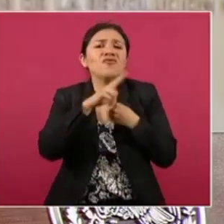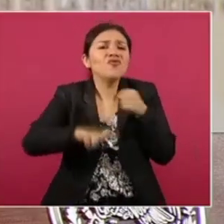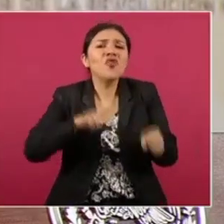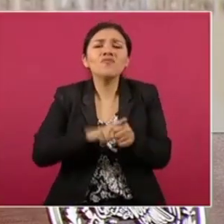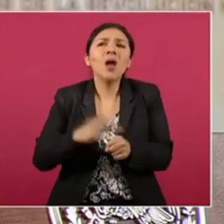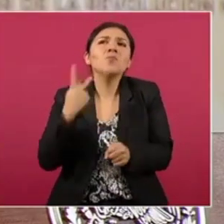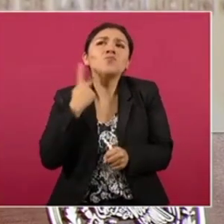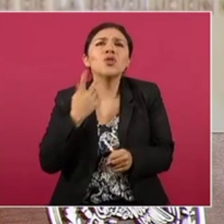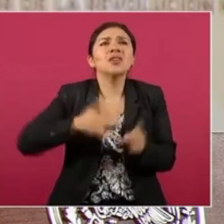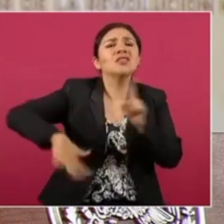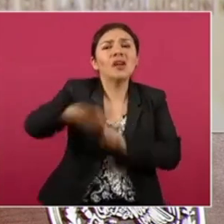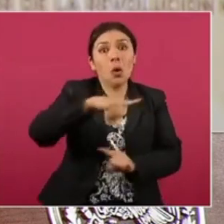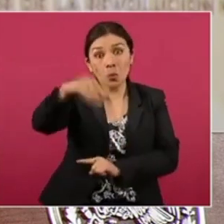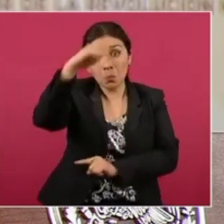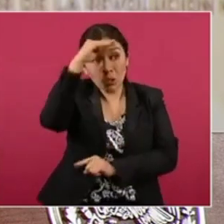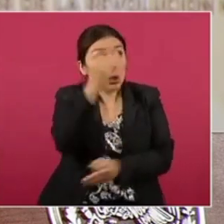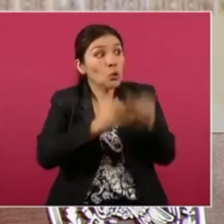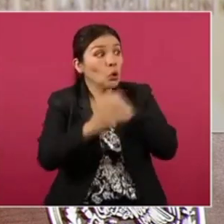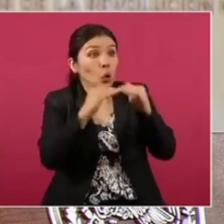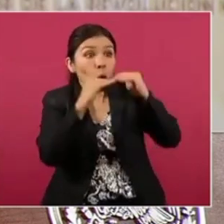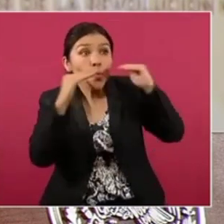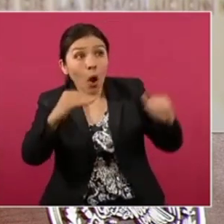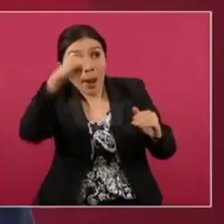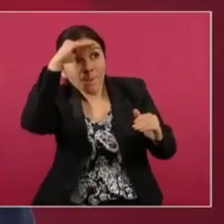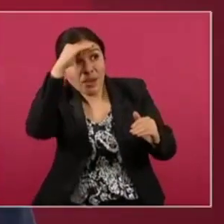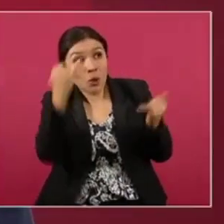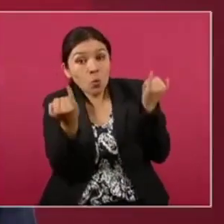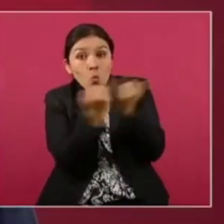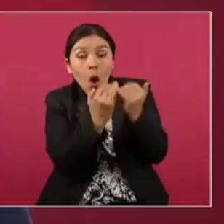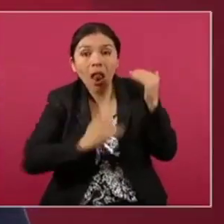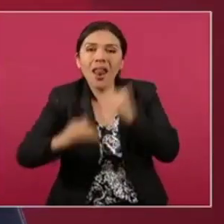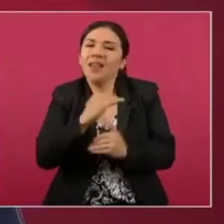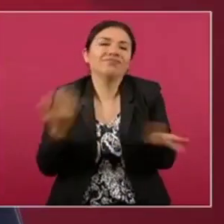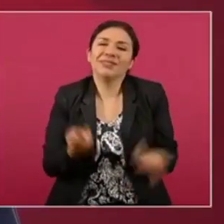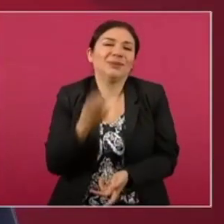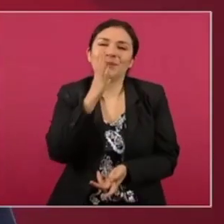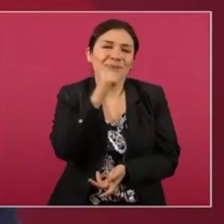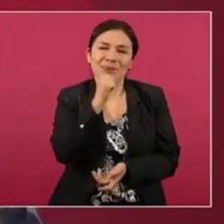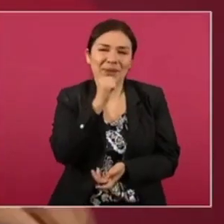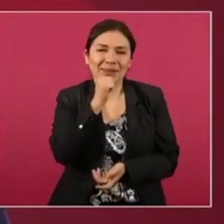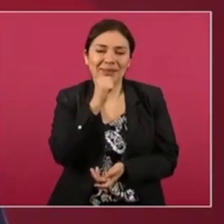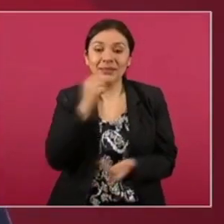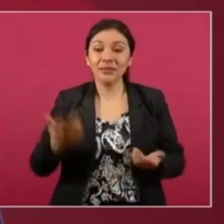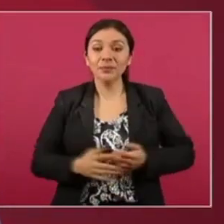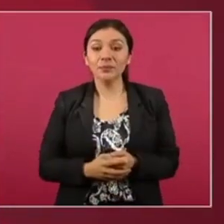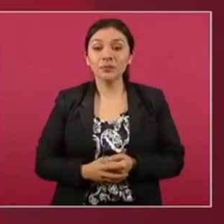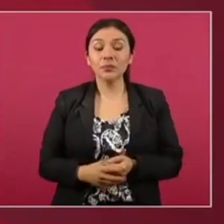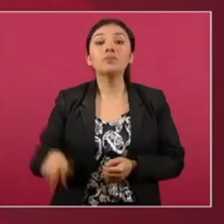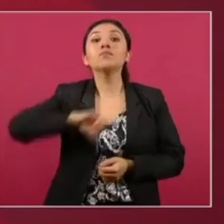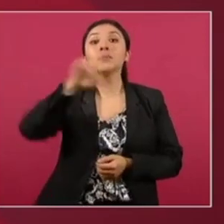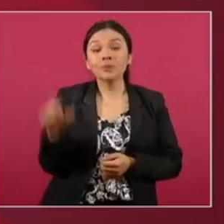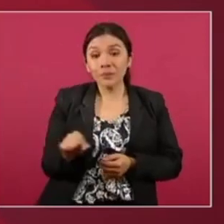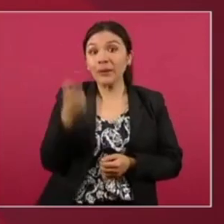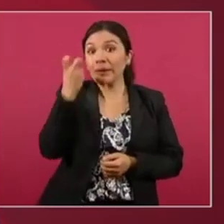todos podemos pensar de la misma manera. Entonces, llegamos nosotros